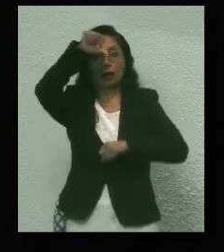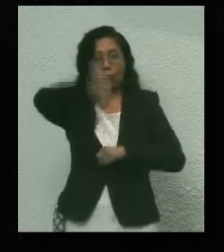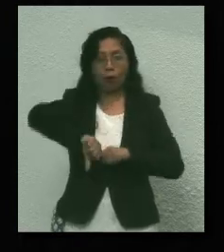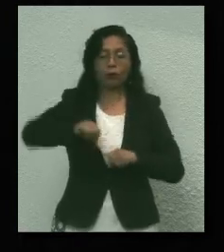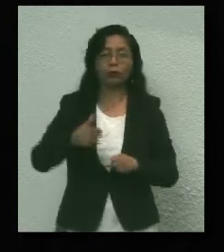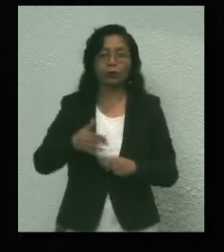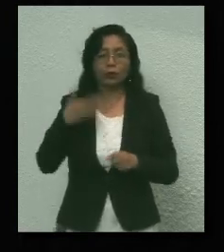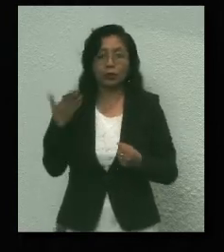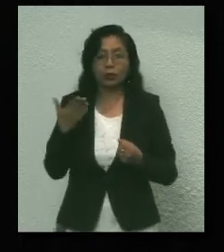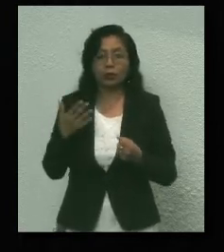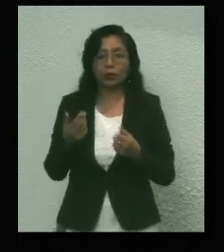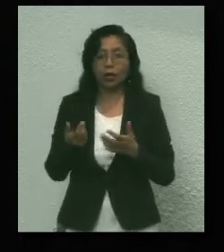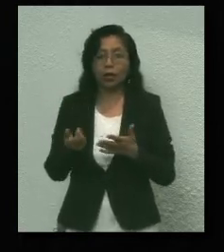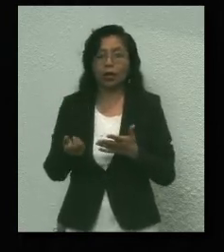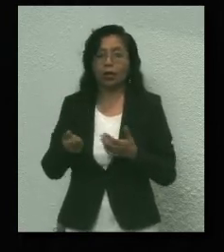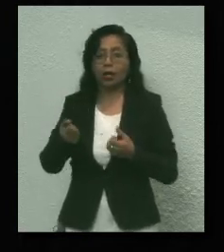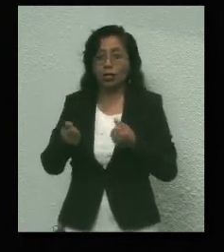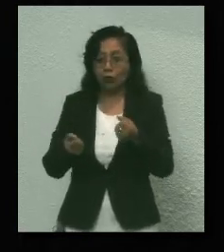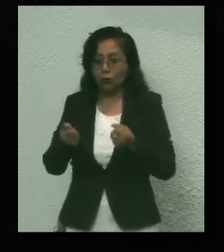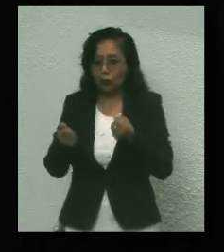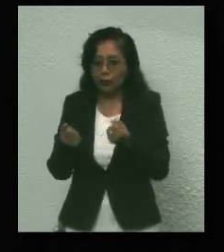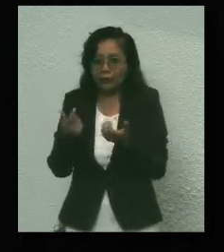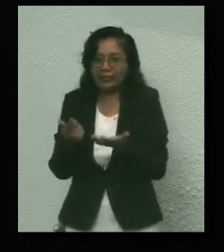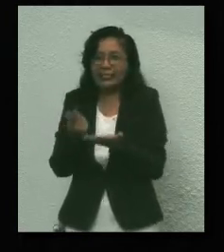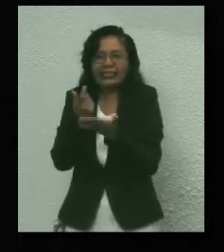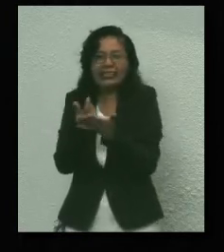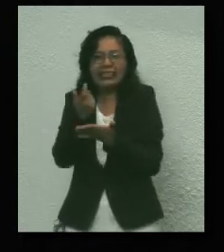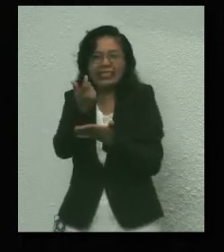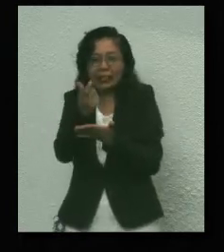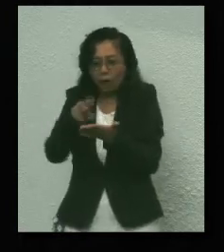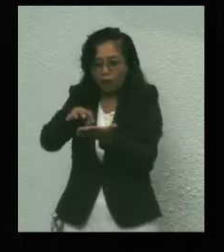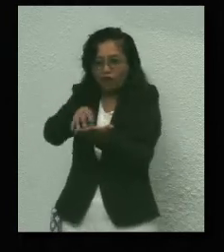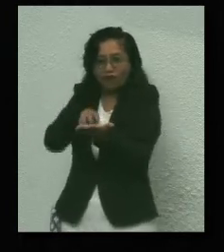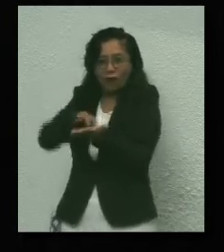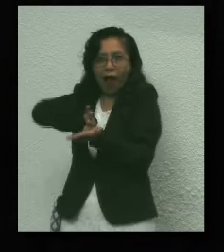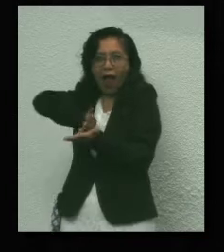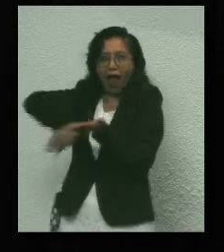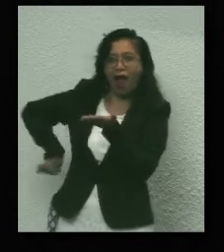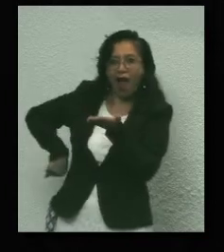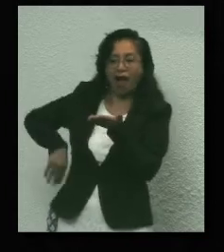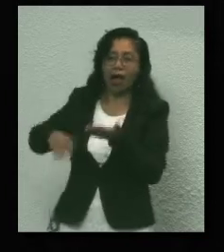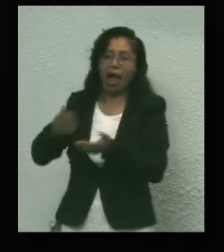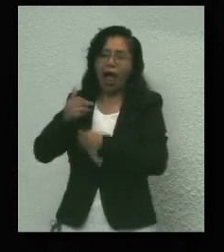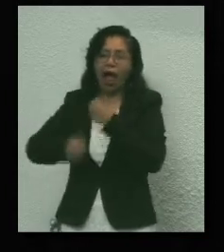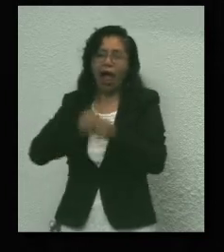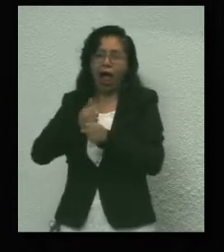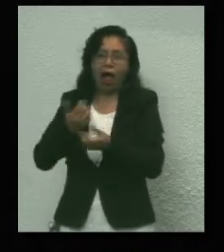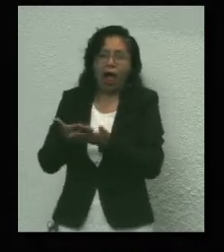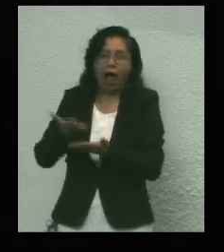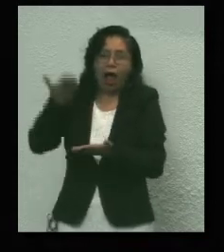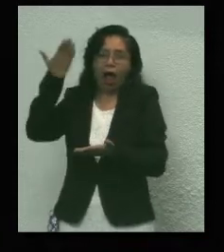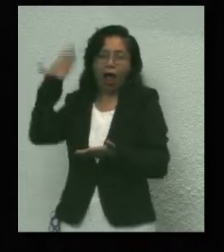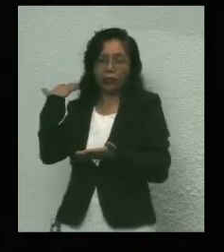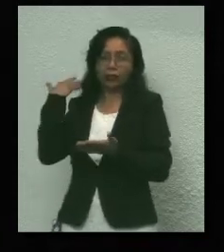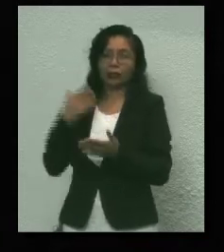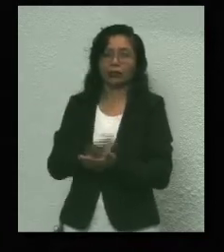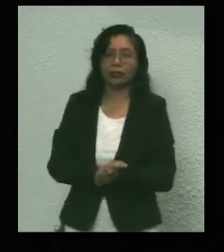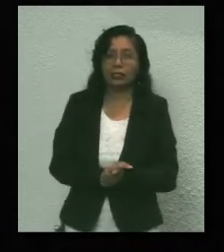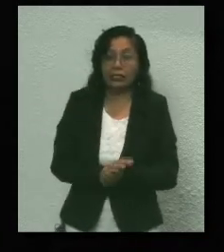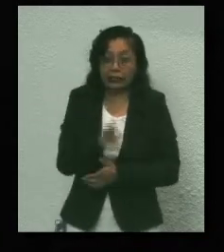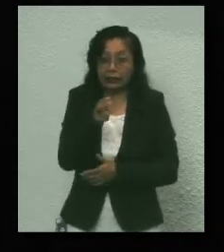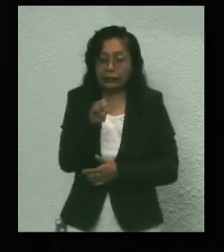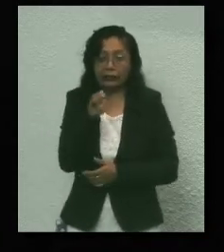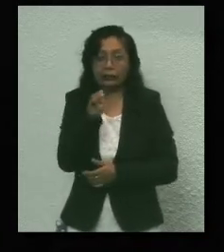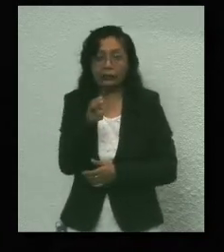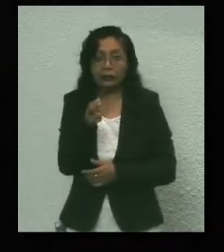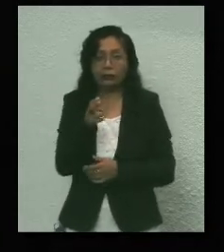latente, es el manejo de la deuda pública directa heredada por gobiernos anteriores. Una deuda que obstaculizaba la